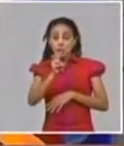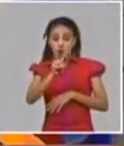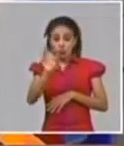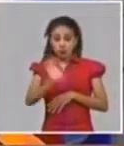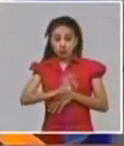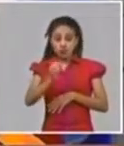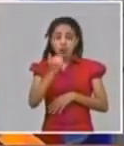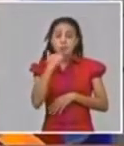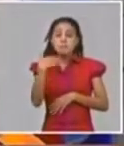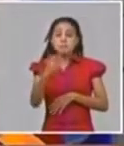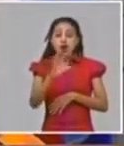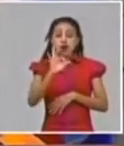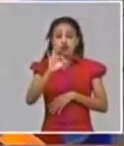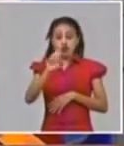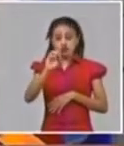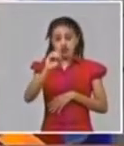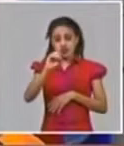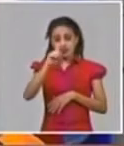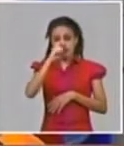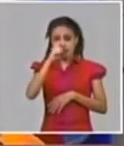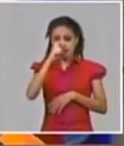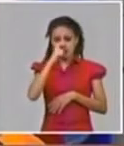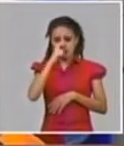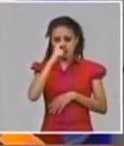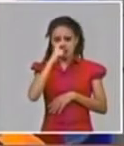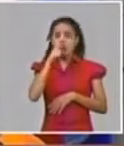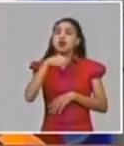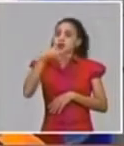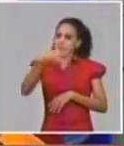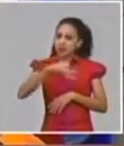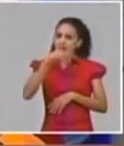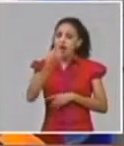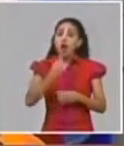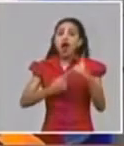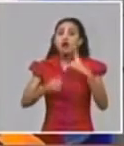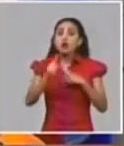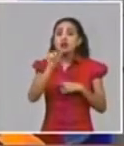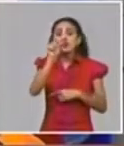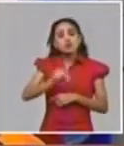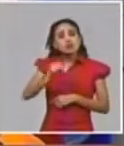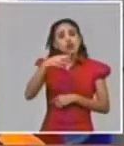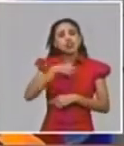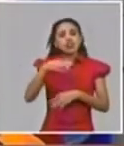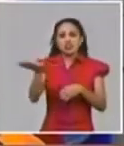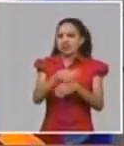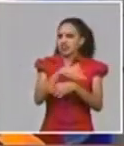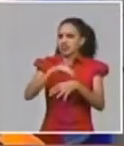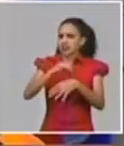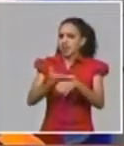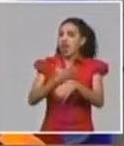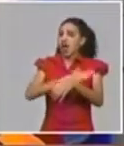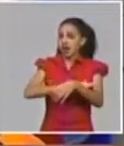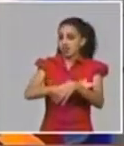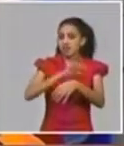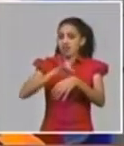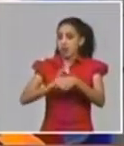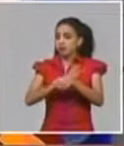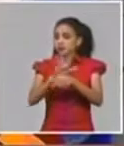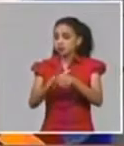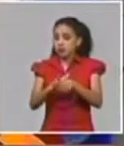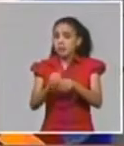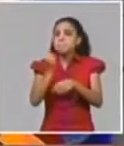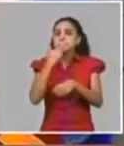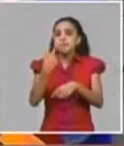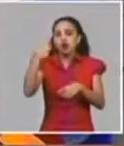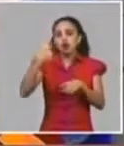y cuando hemos explicado muchos de ellos también tenían enfermedades neoplasicas enfermedades de estadio terminal aunque para todos